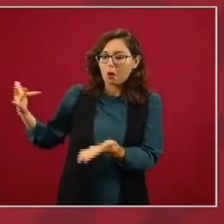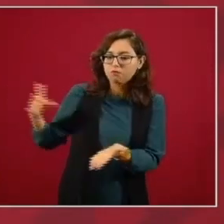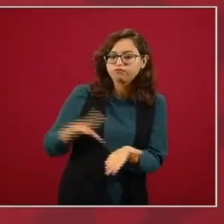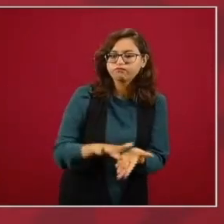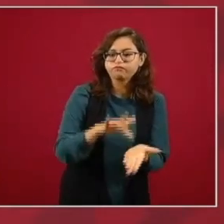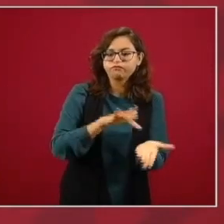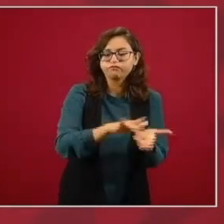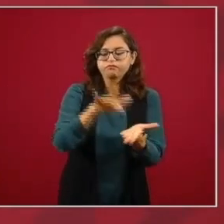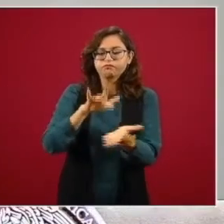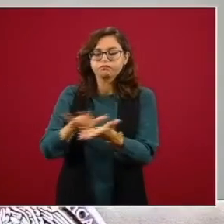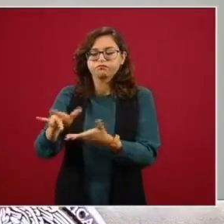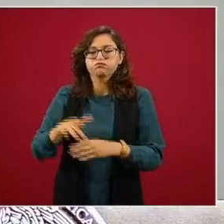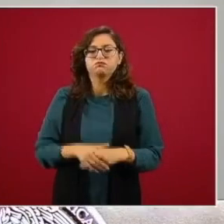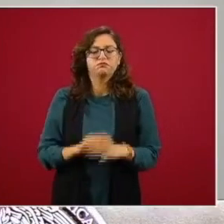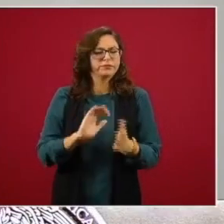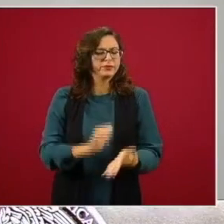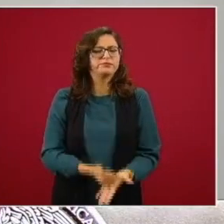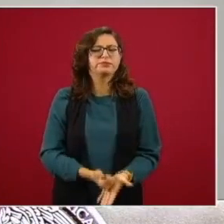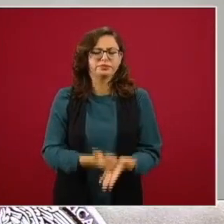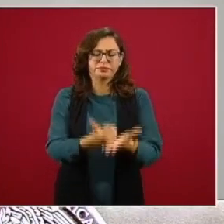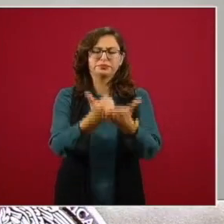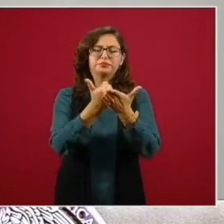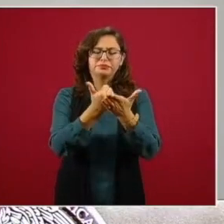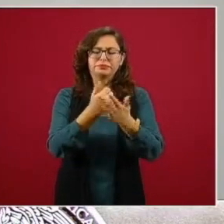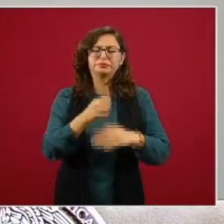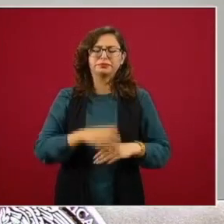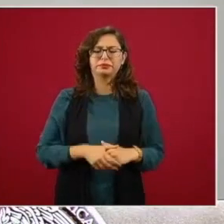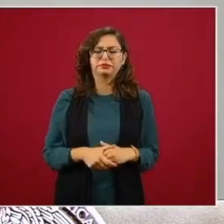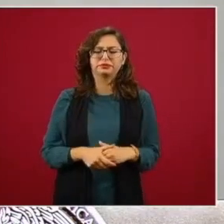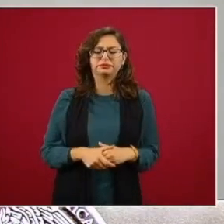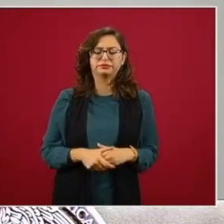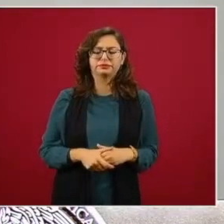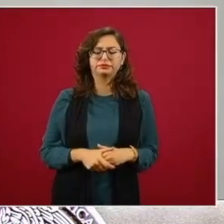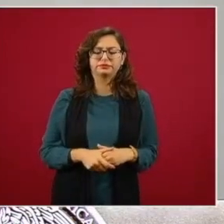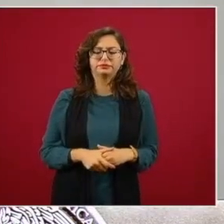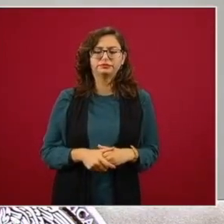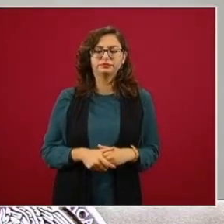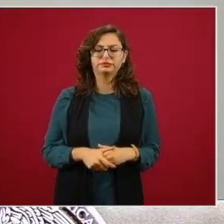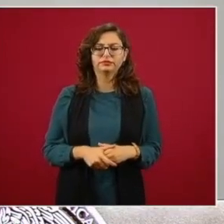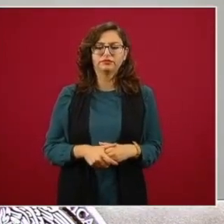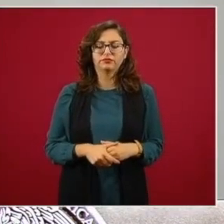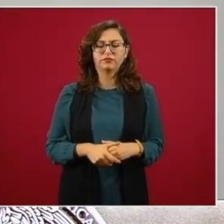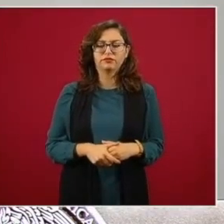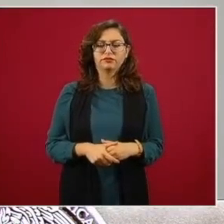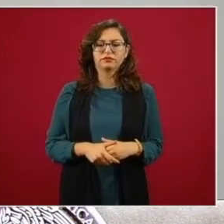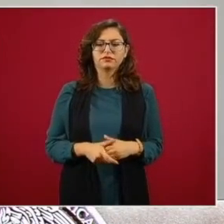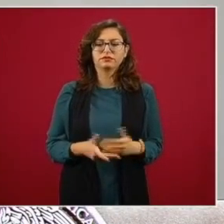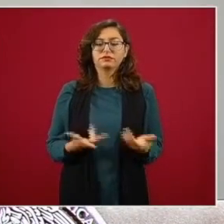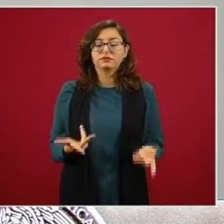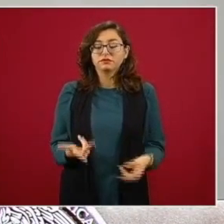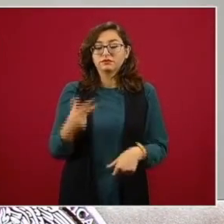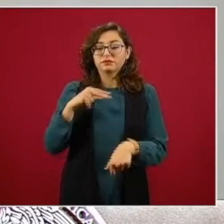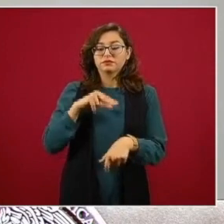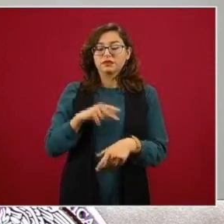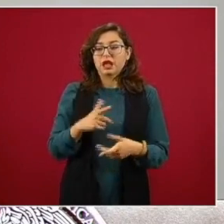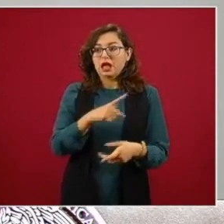nos han ayudado en conseguir medicamentos